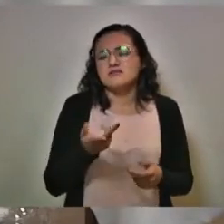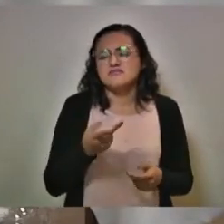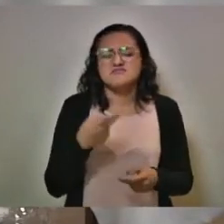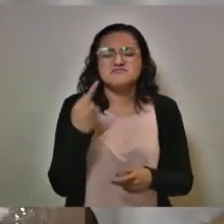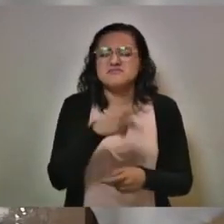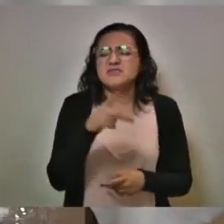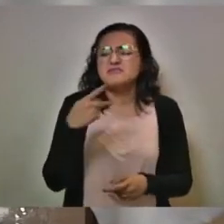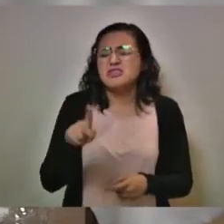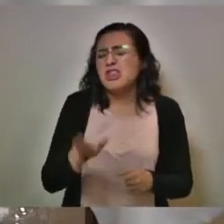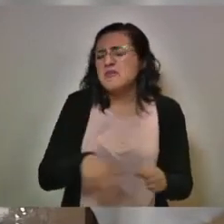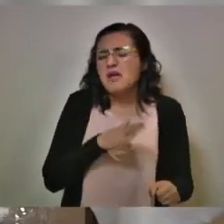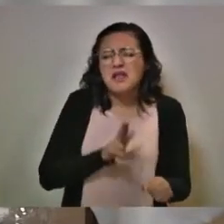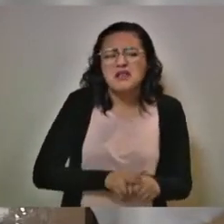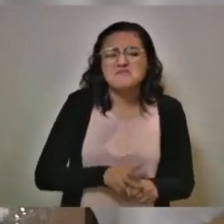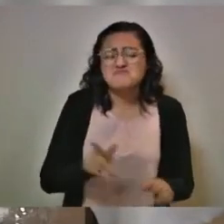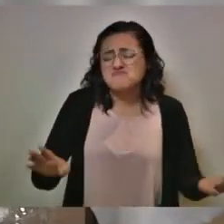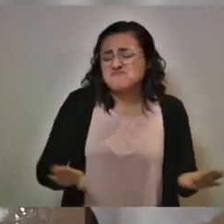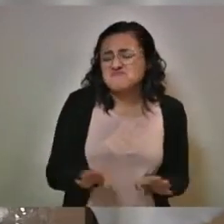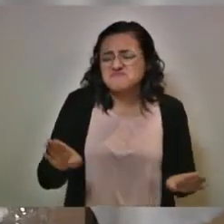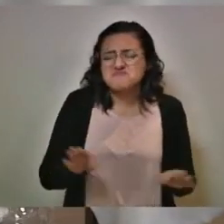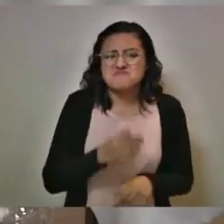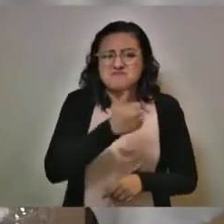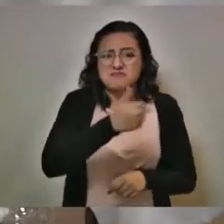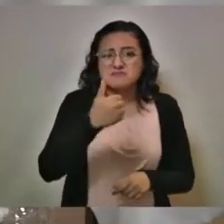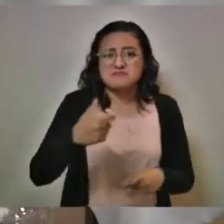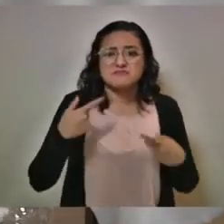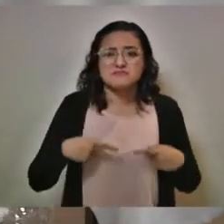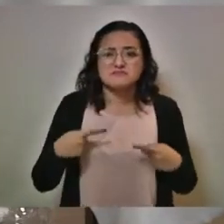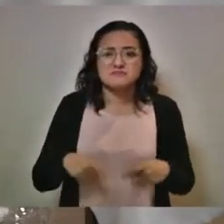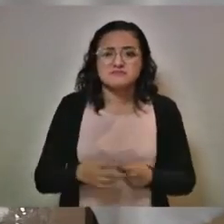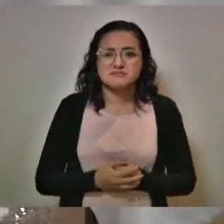de su naturaleza.